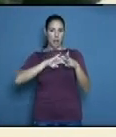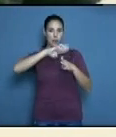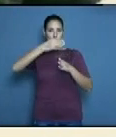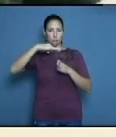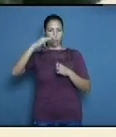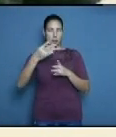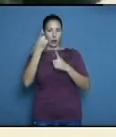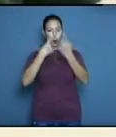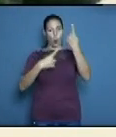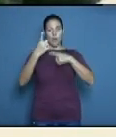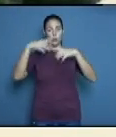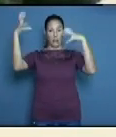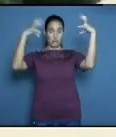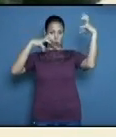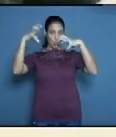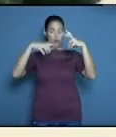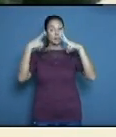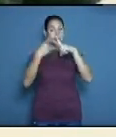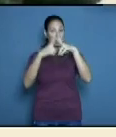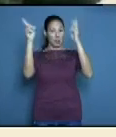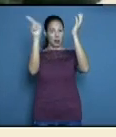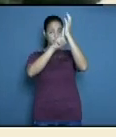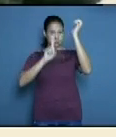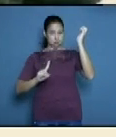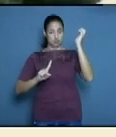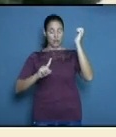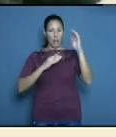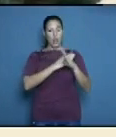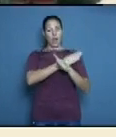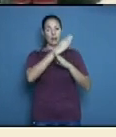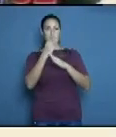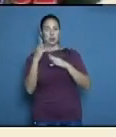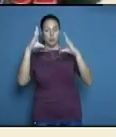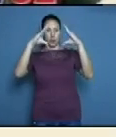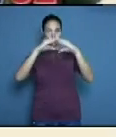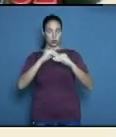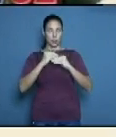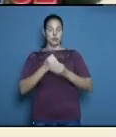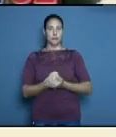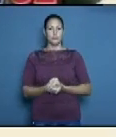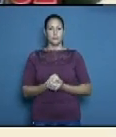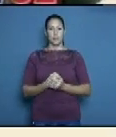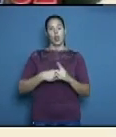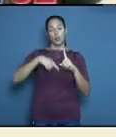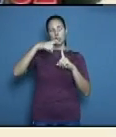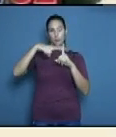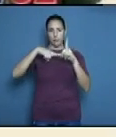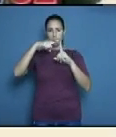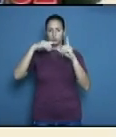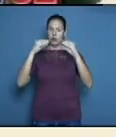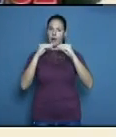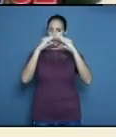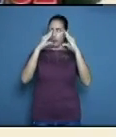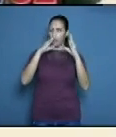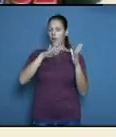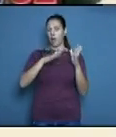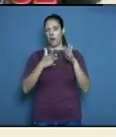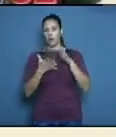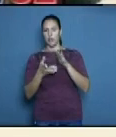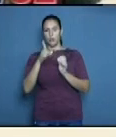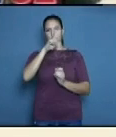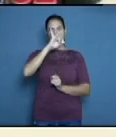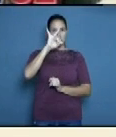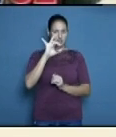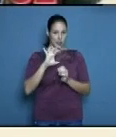algunos chubascos, lluvias y tormentas eléctricas hasta el anochecer. Las temperaturas mínimas en la madrugada estarán cercanas a los 17